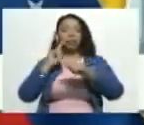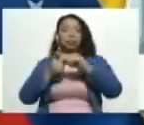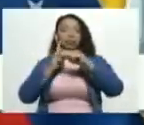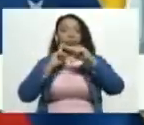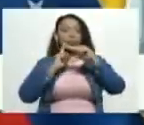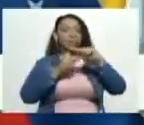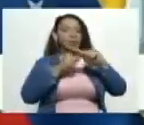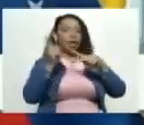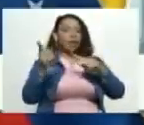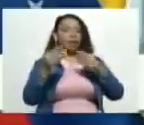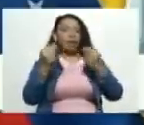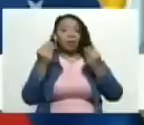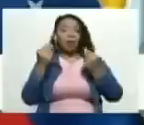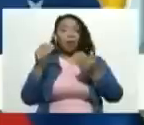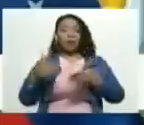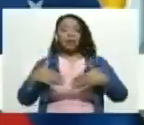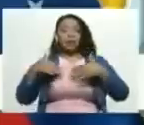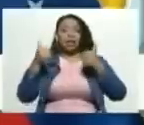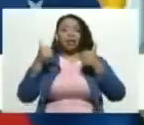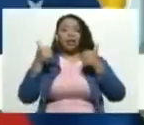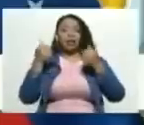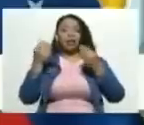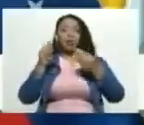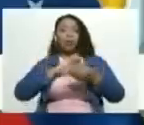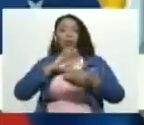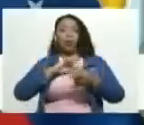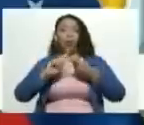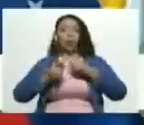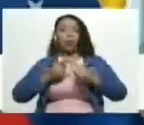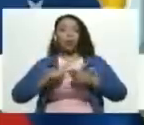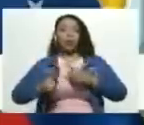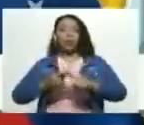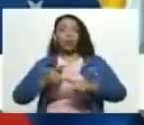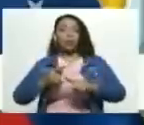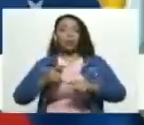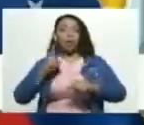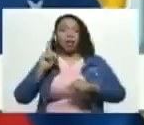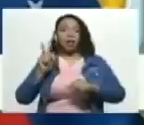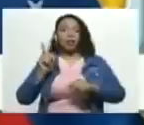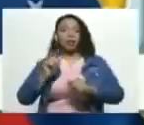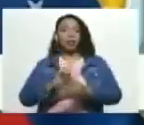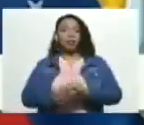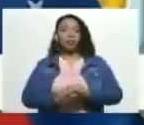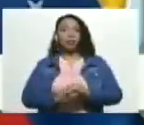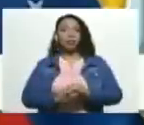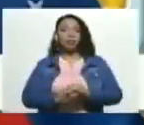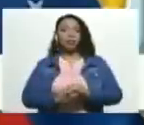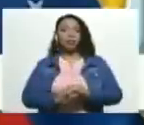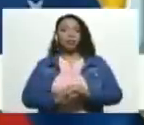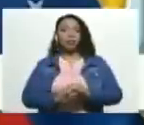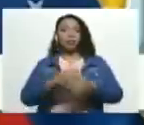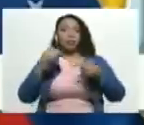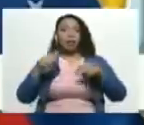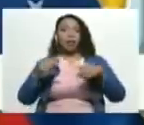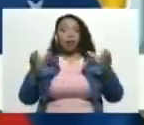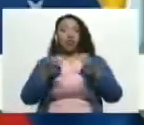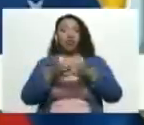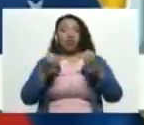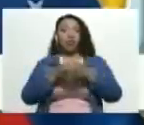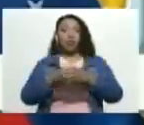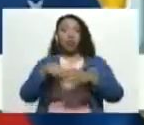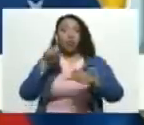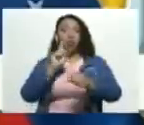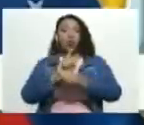activos y rescatarlos cabe destacar que esta banda no solo orquestaron y